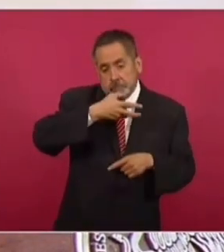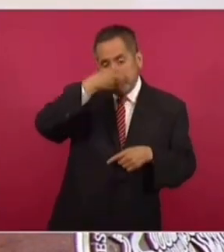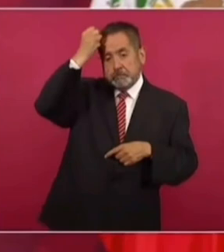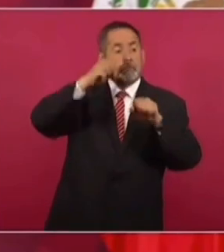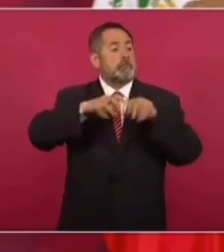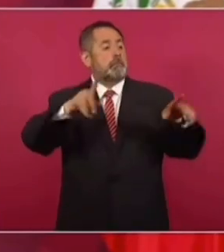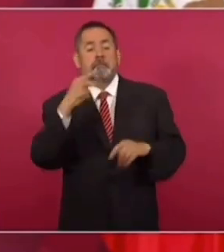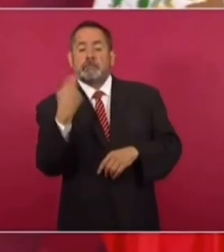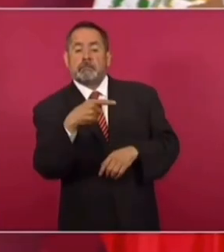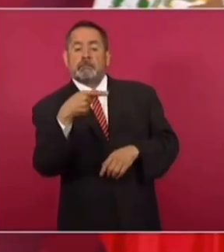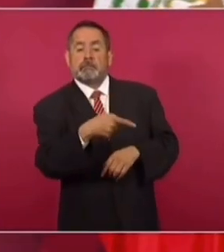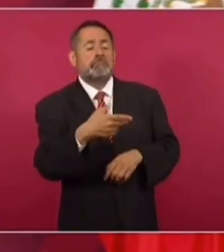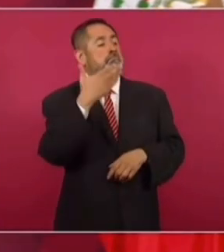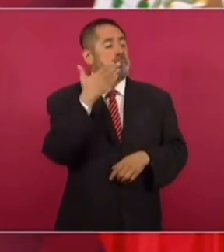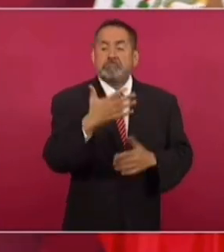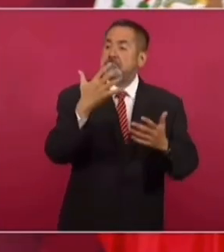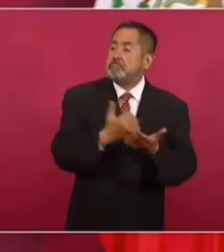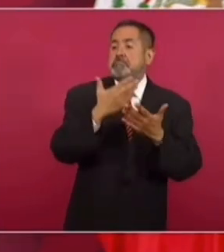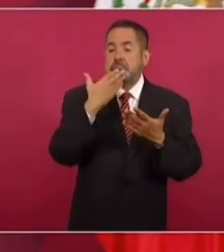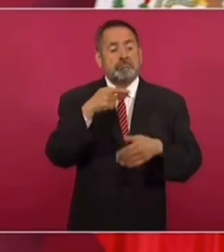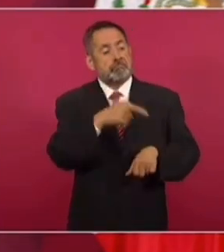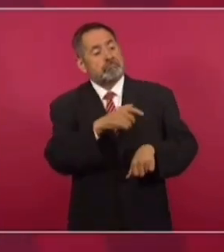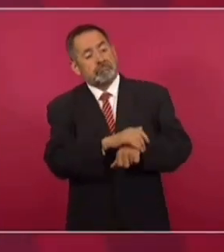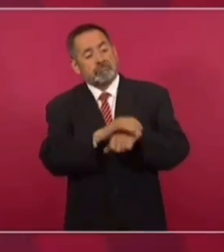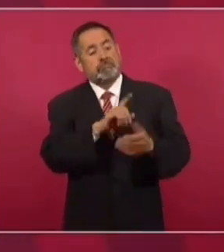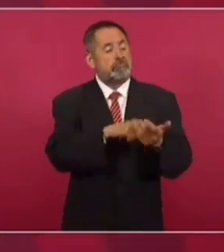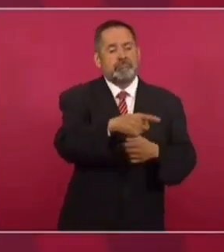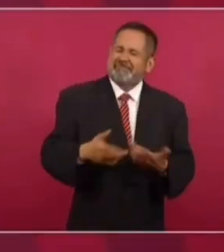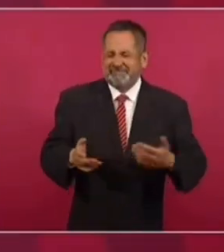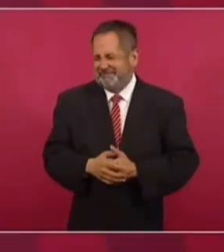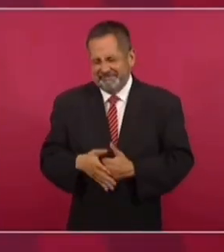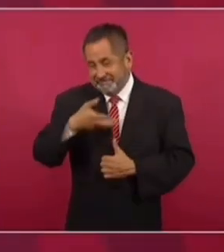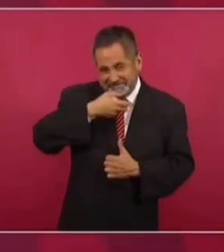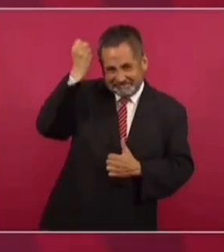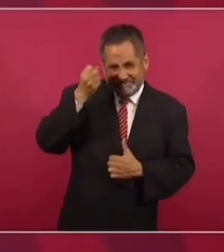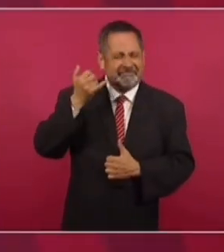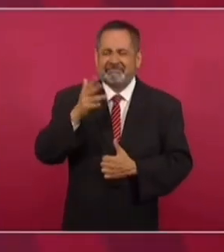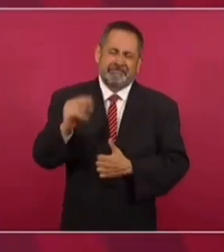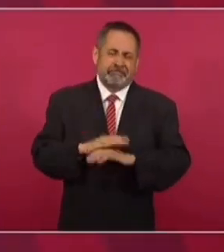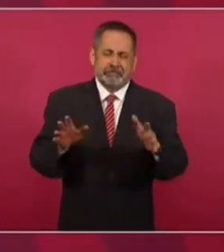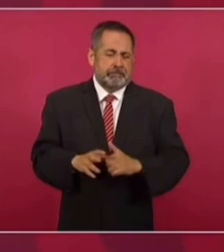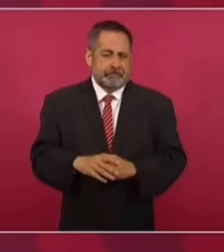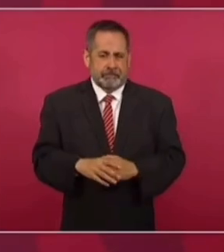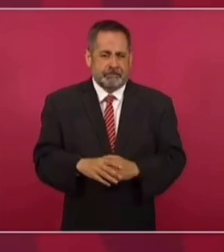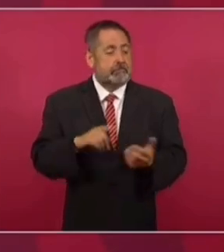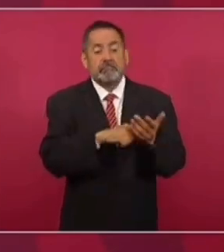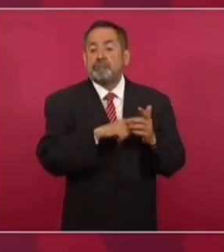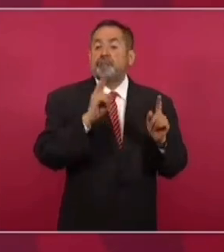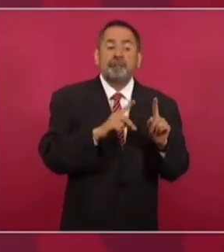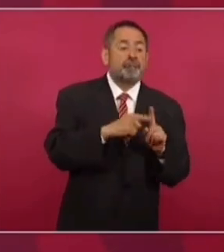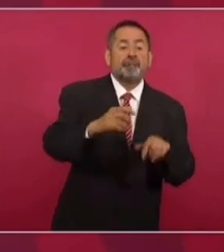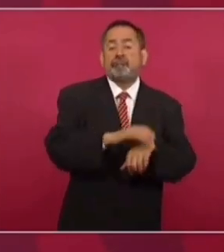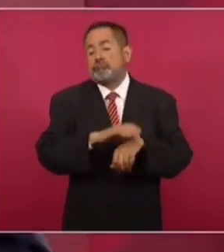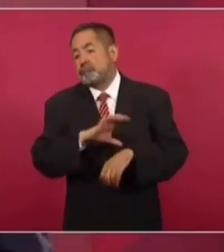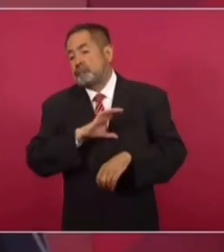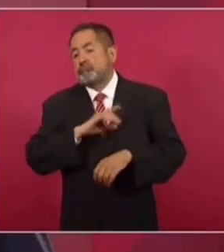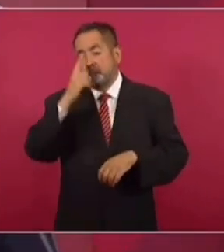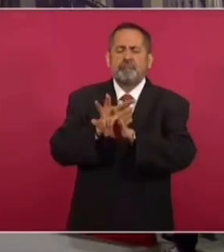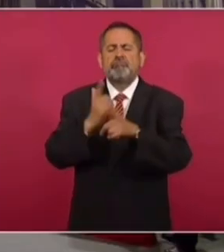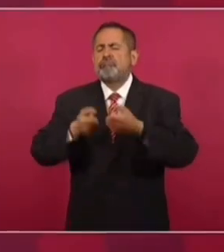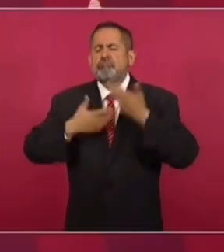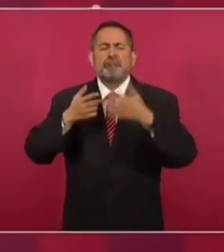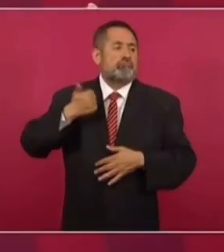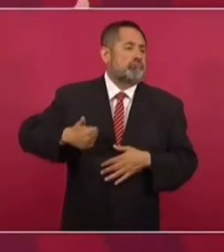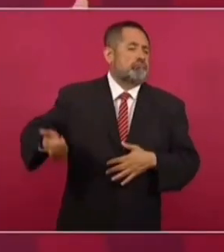este personaje es amigo de los obreros. O es amigo de los campesinos. Y luego la cargada.